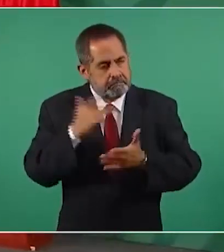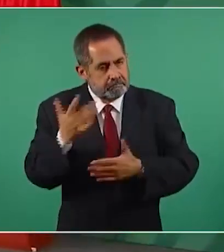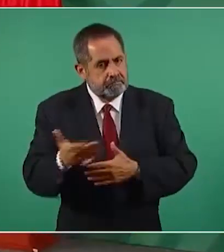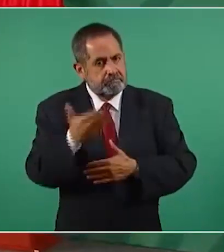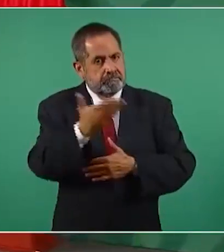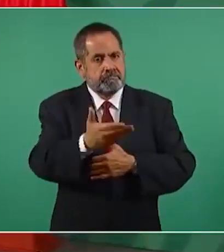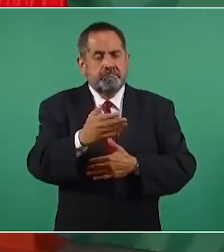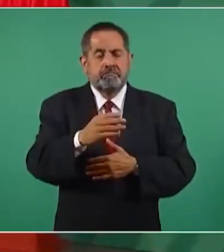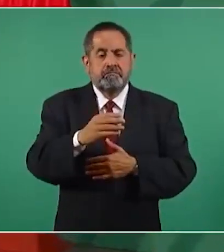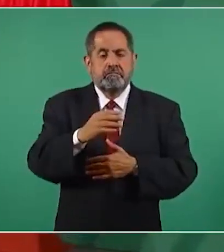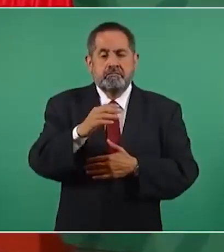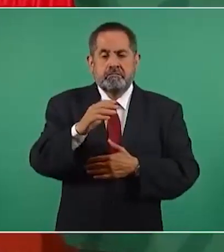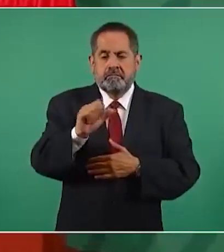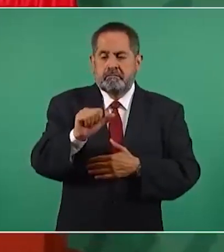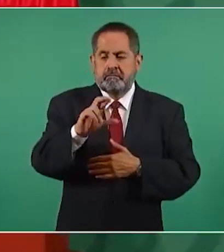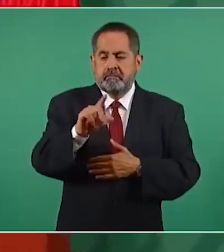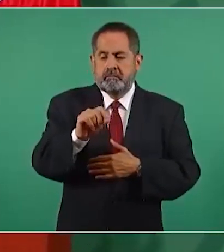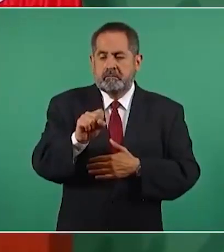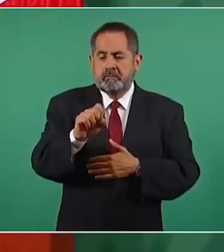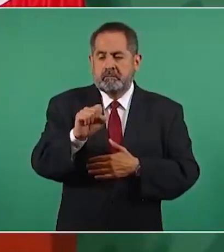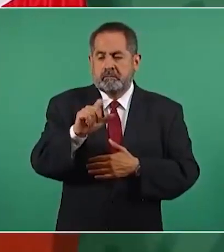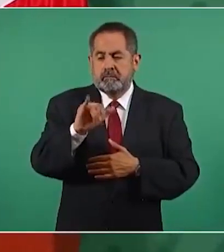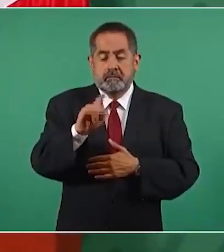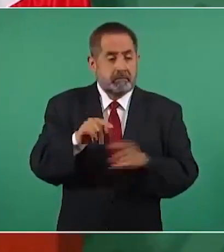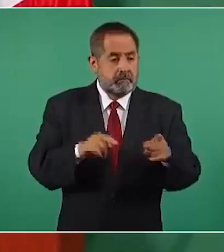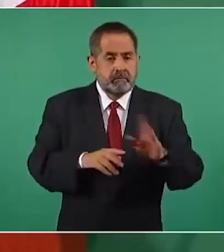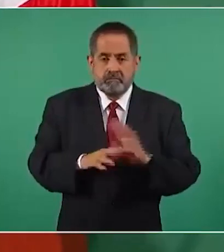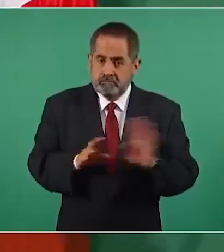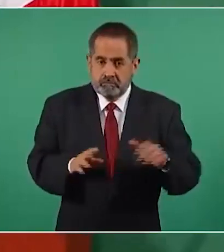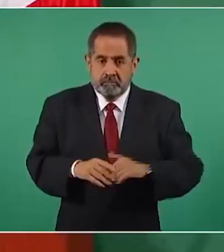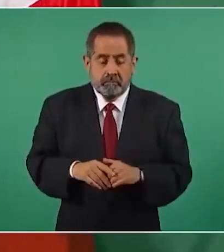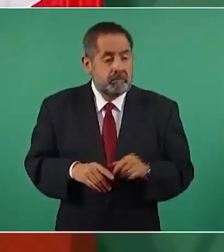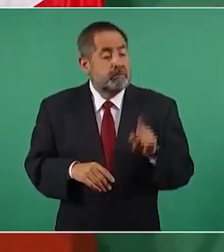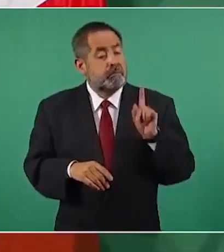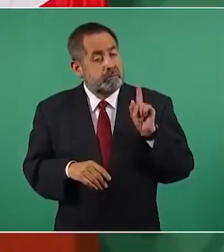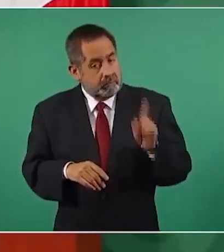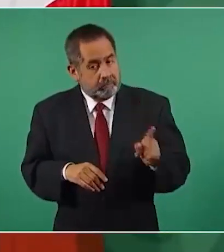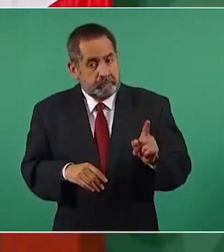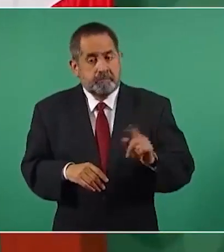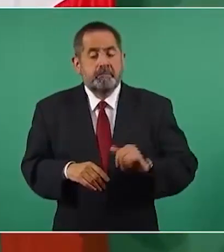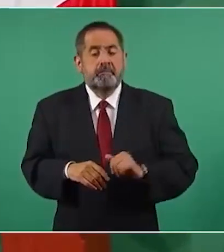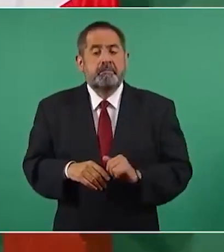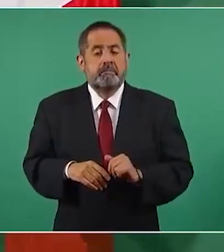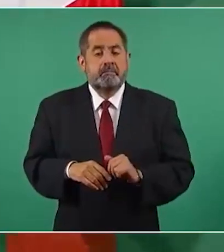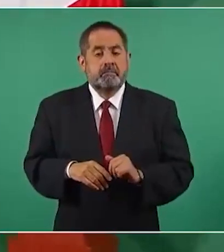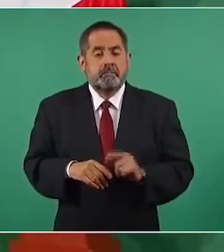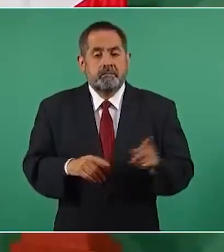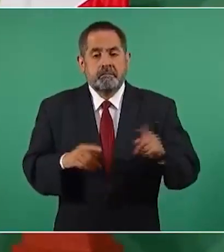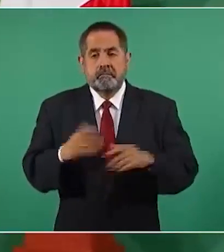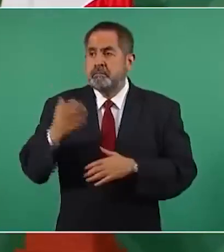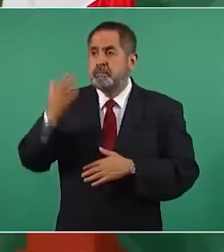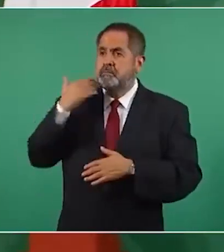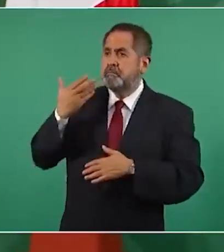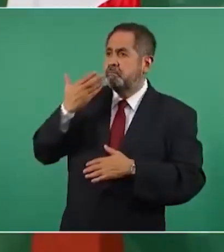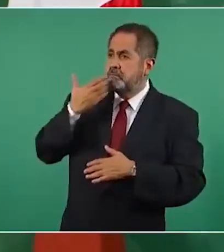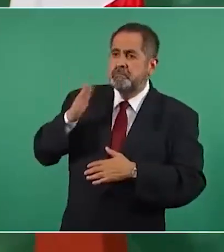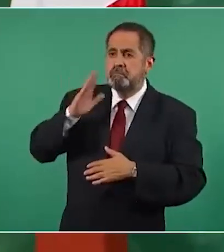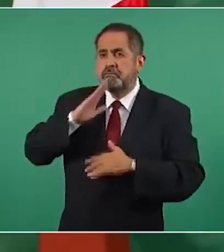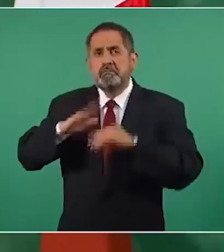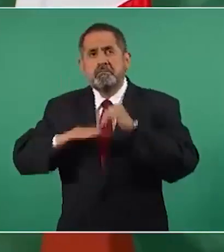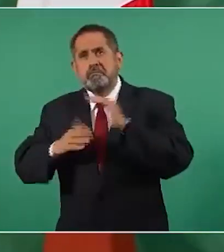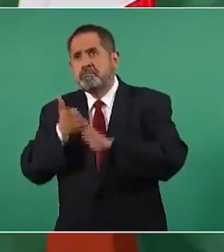que independientemente si estuvo bien o estuvo mal